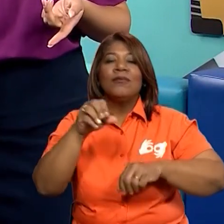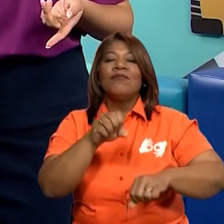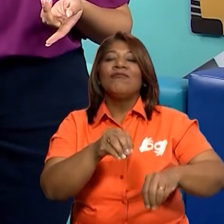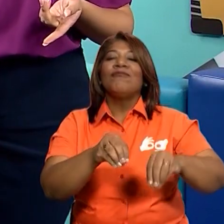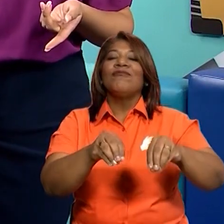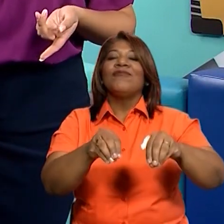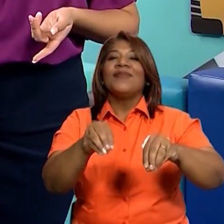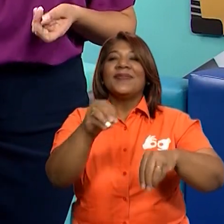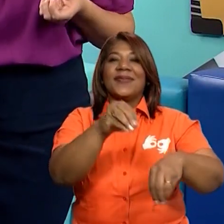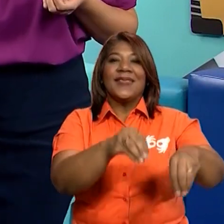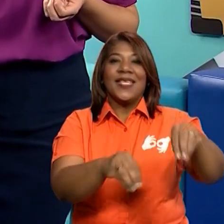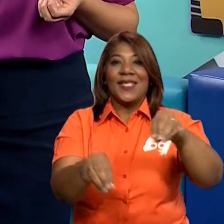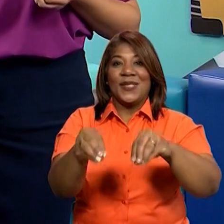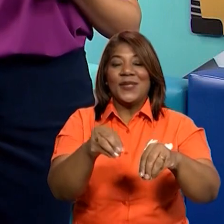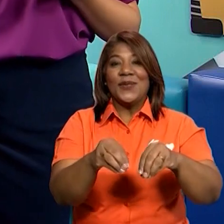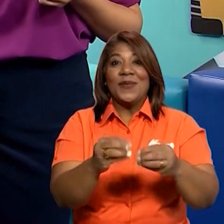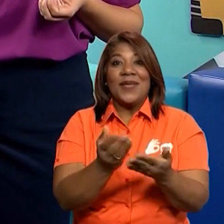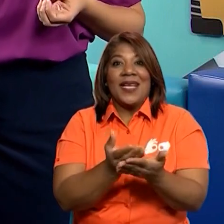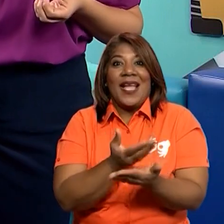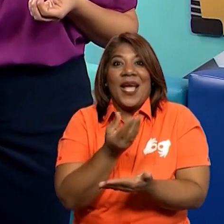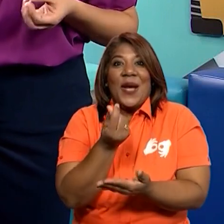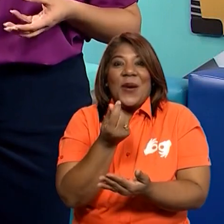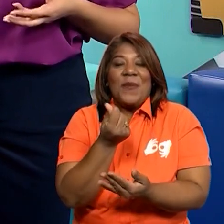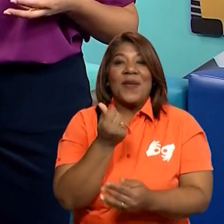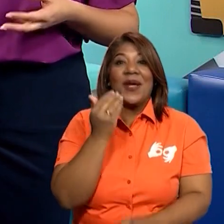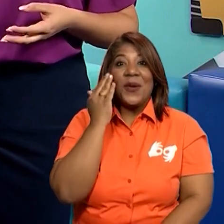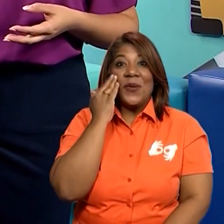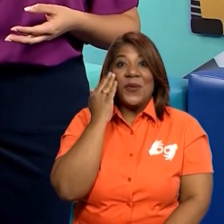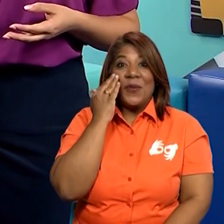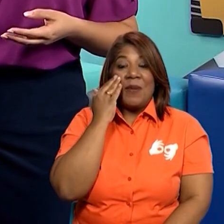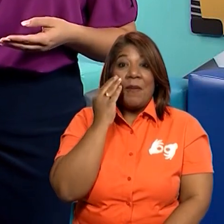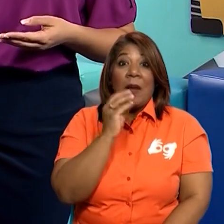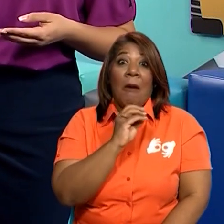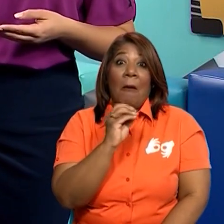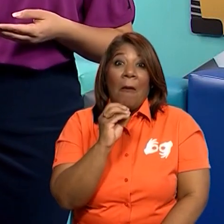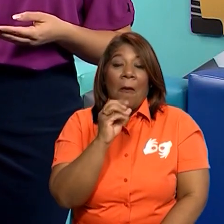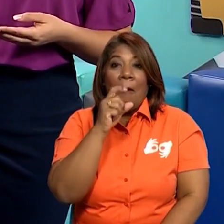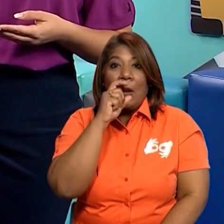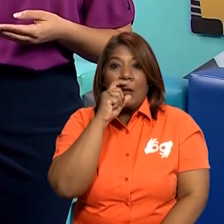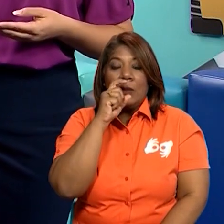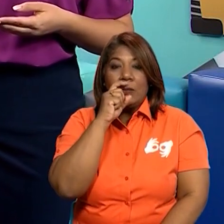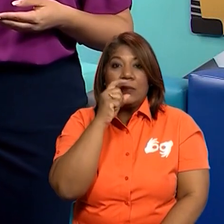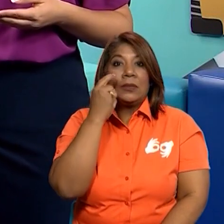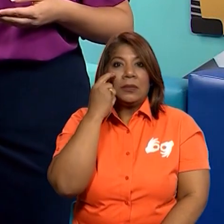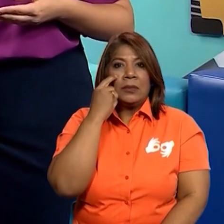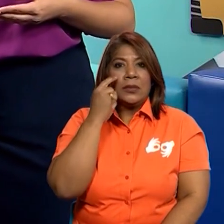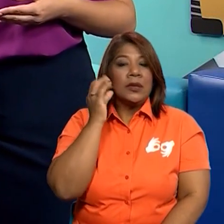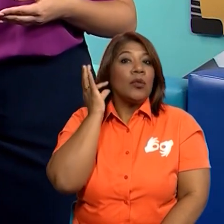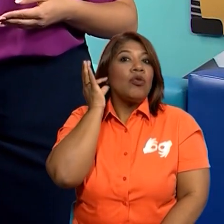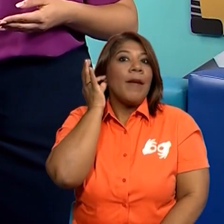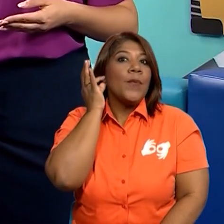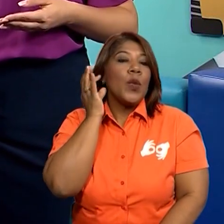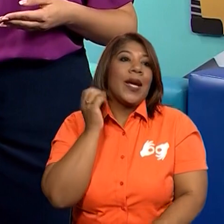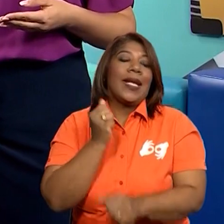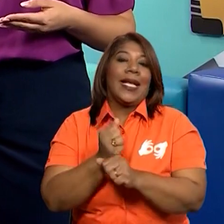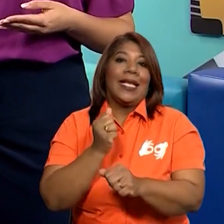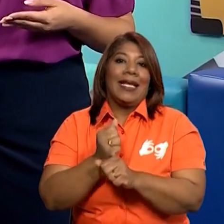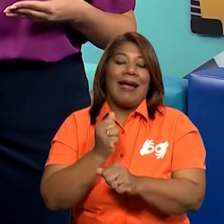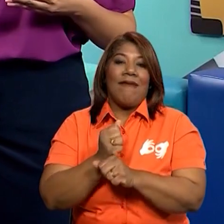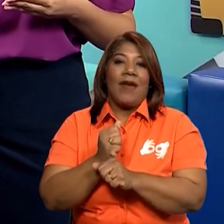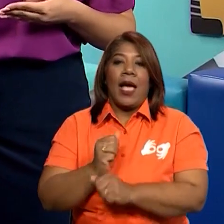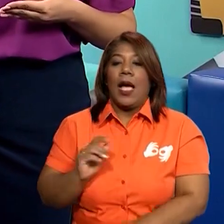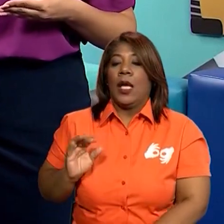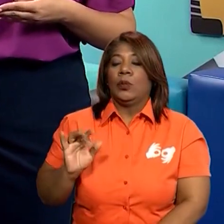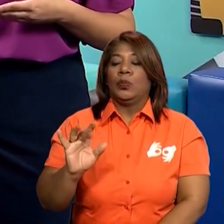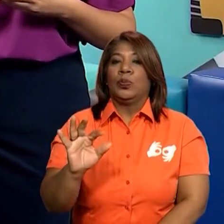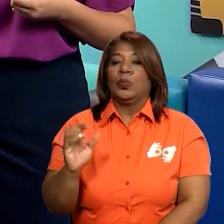compras, ¿verdad? Y cuando ustedes van de compras, observan que existen cajeras, existen pasillos, que tienen